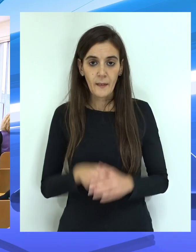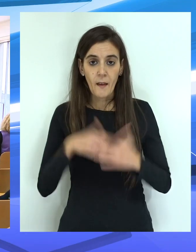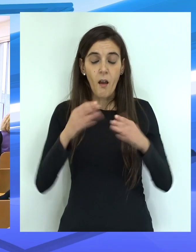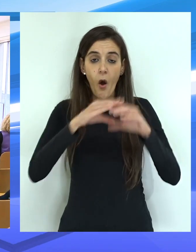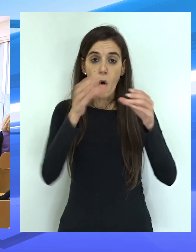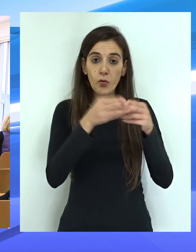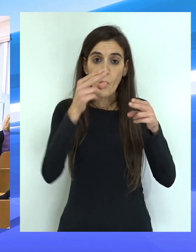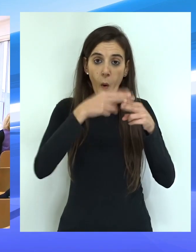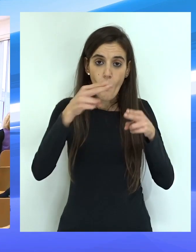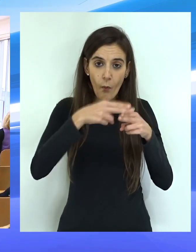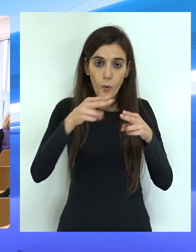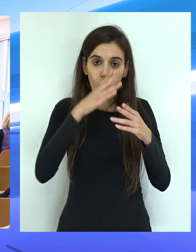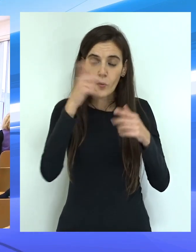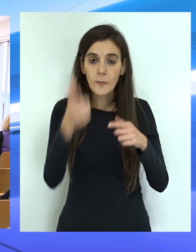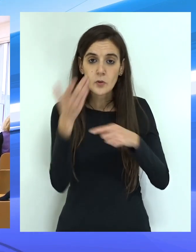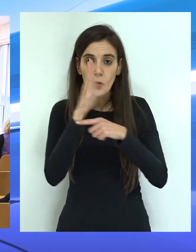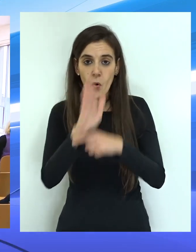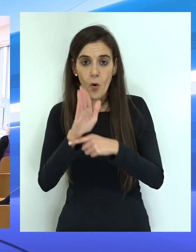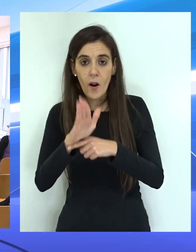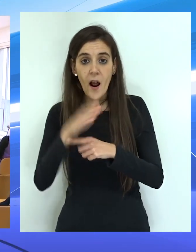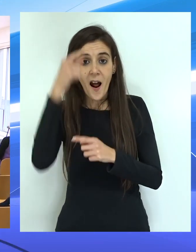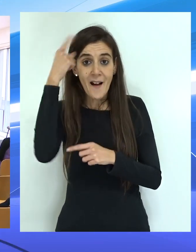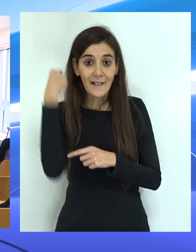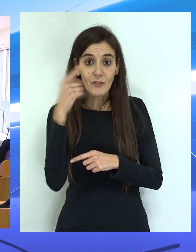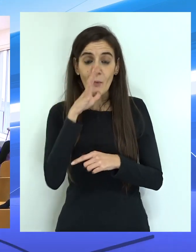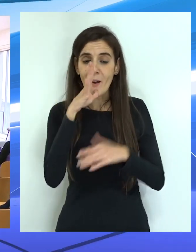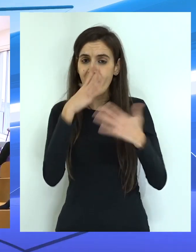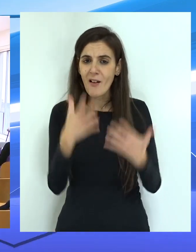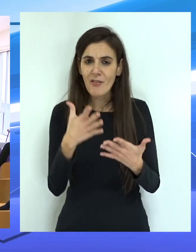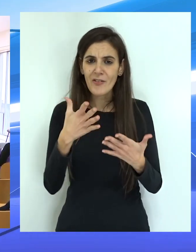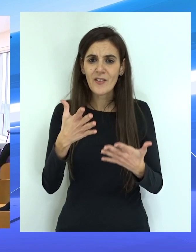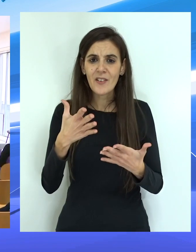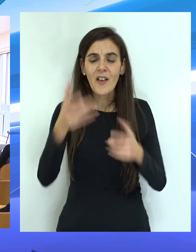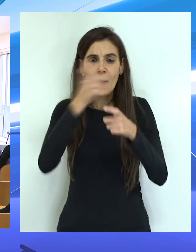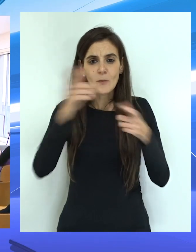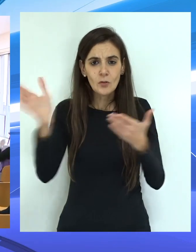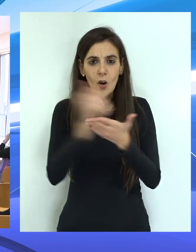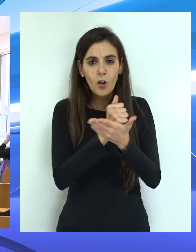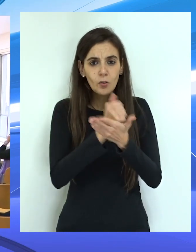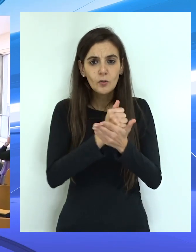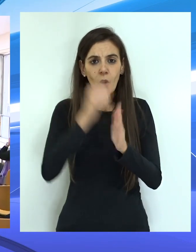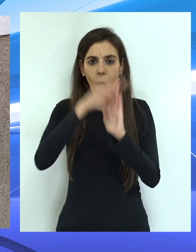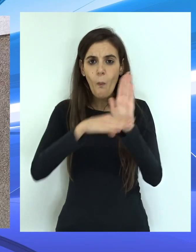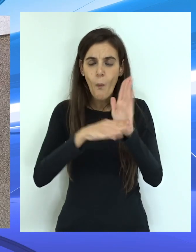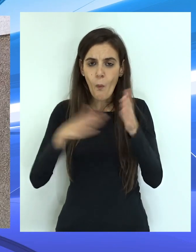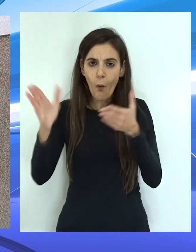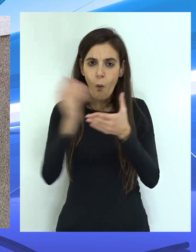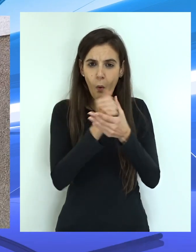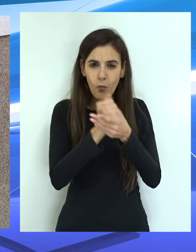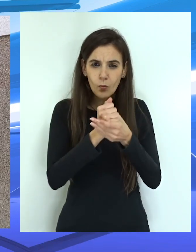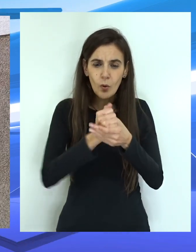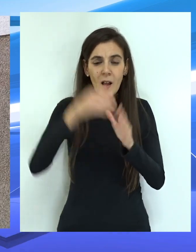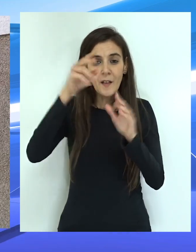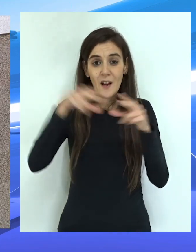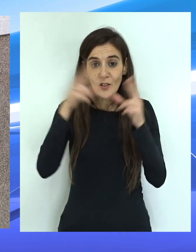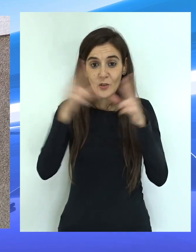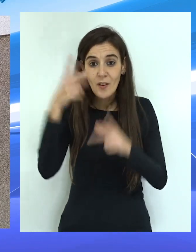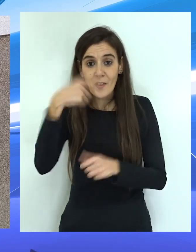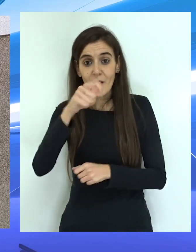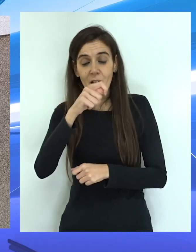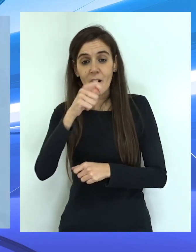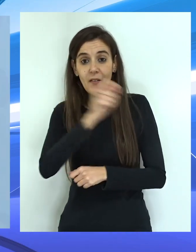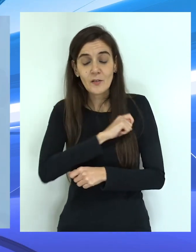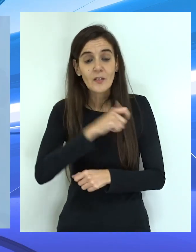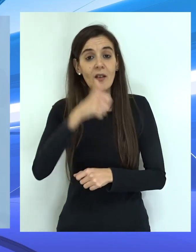En nombre del Partido Popular, su portavoz, Carlos Fontomé, ha mostrado admiración y respeto por el comportamiento ejemplar, dice, de la